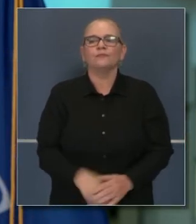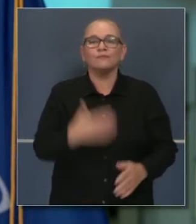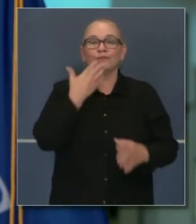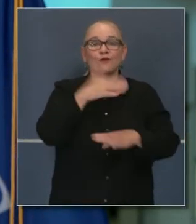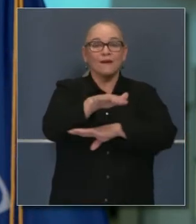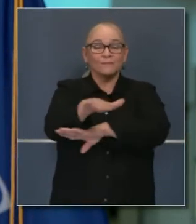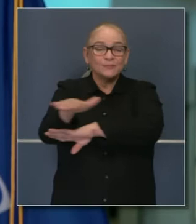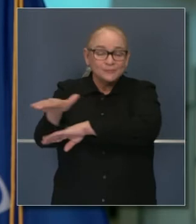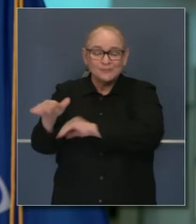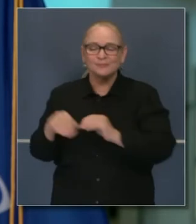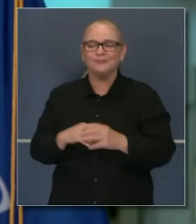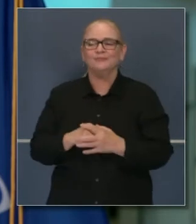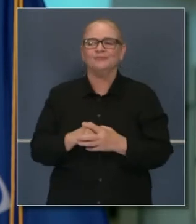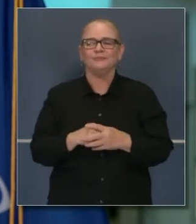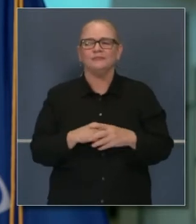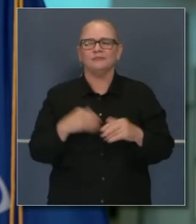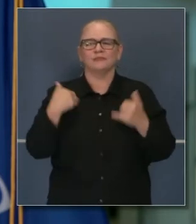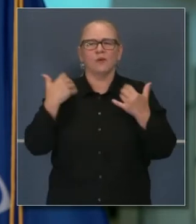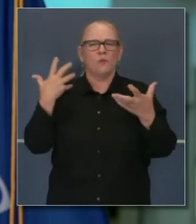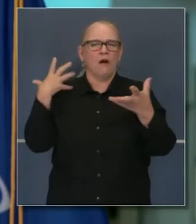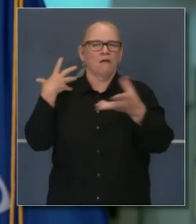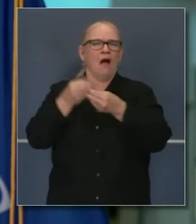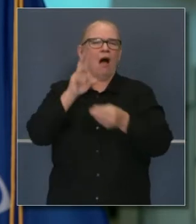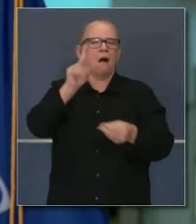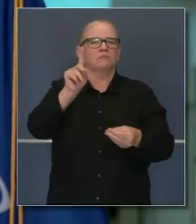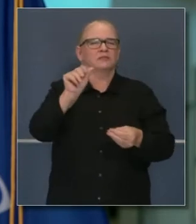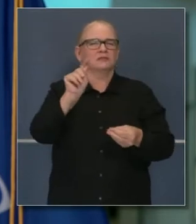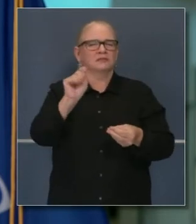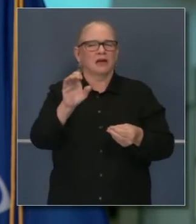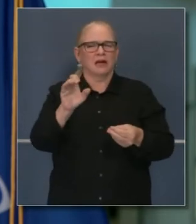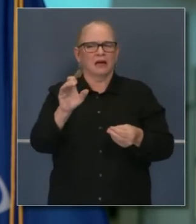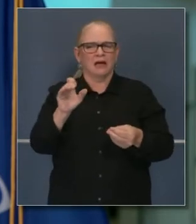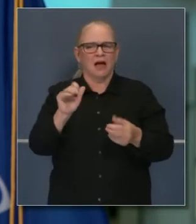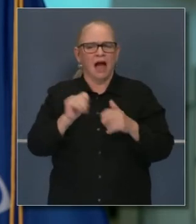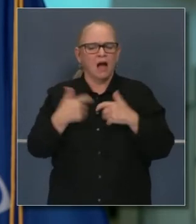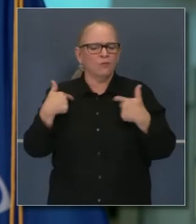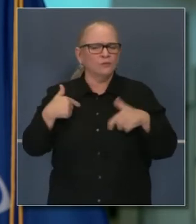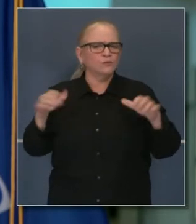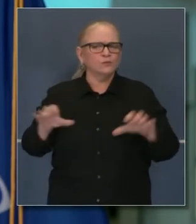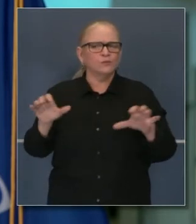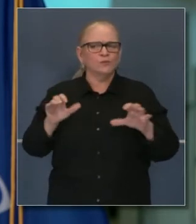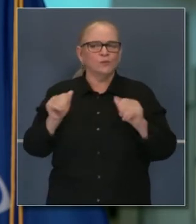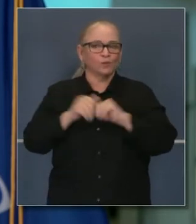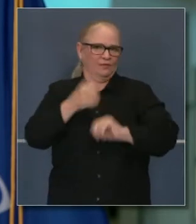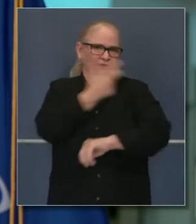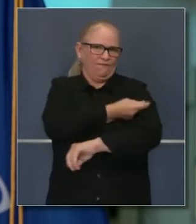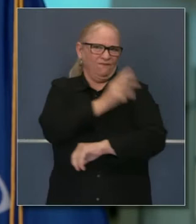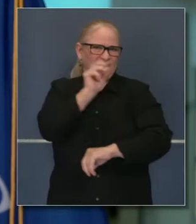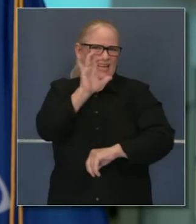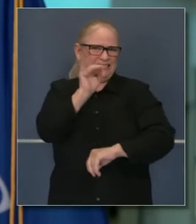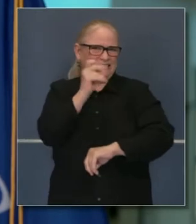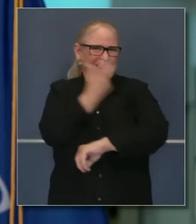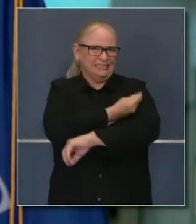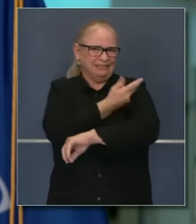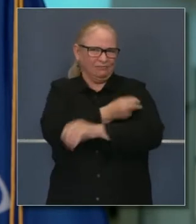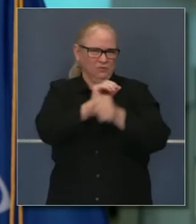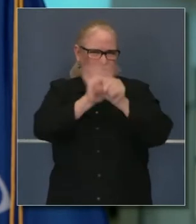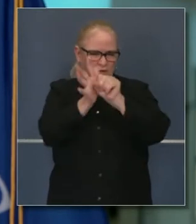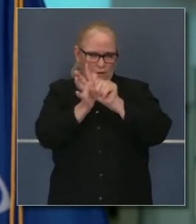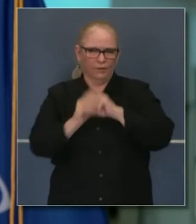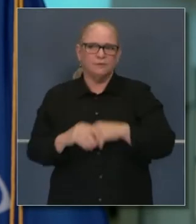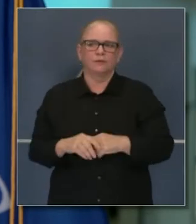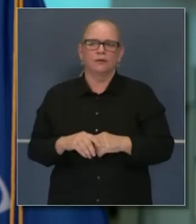Buenas tardes, hoy quiero darles una reseña a todos ustedes en cuanto al progreso en cuanto a las vacunas,